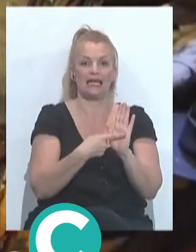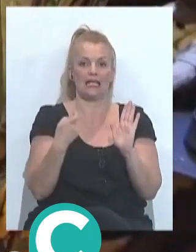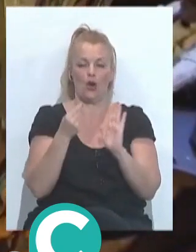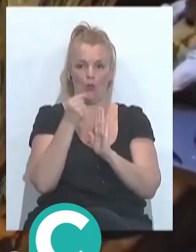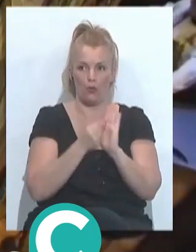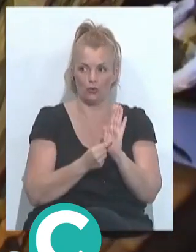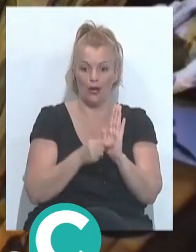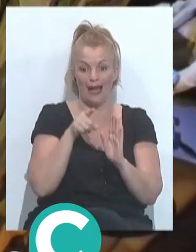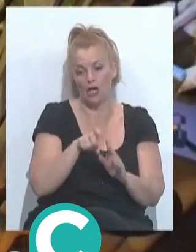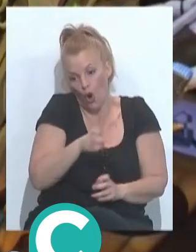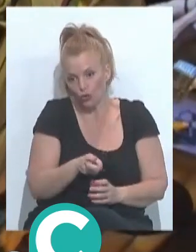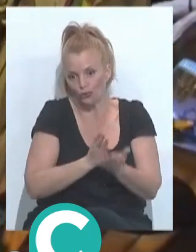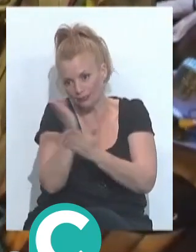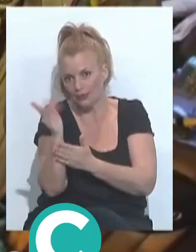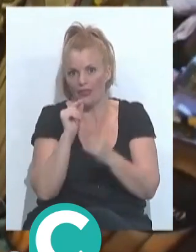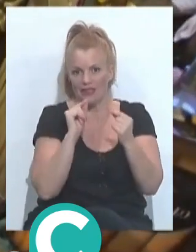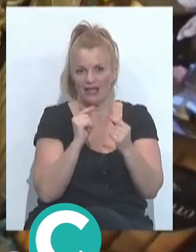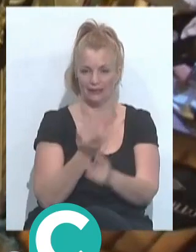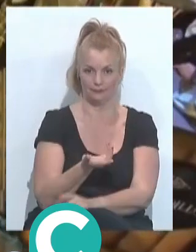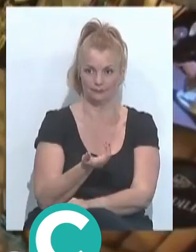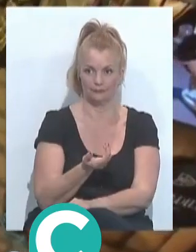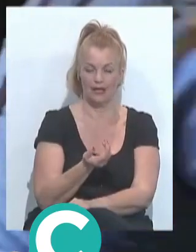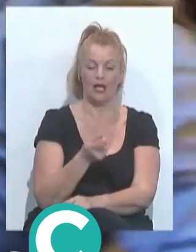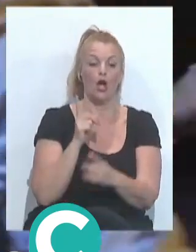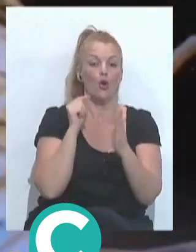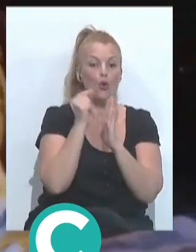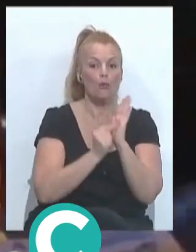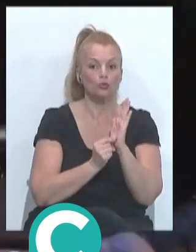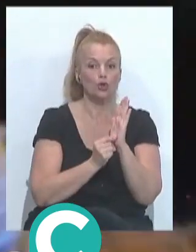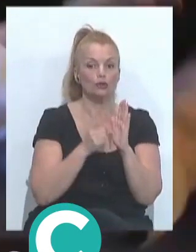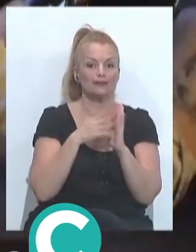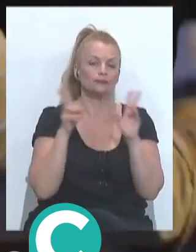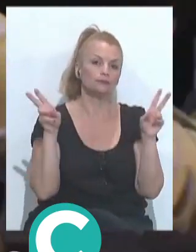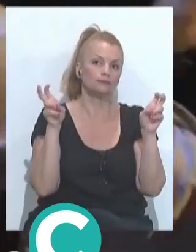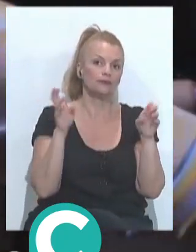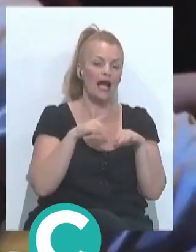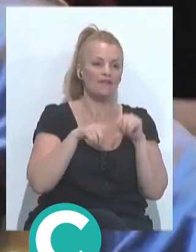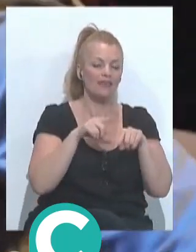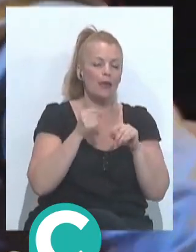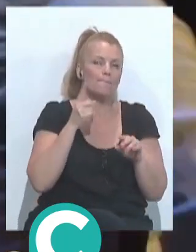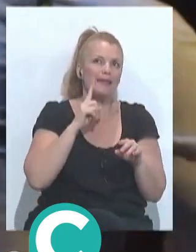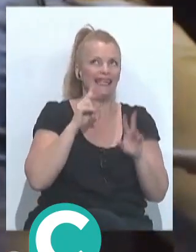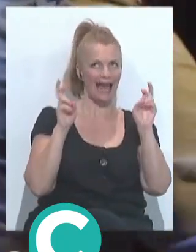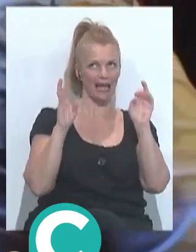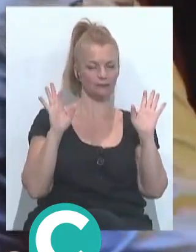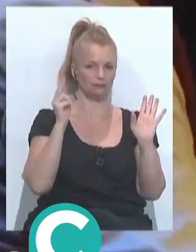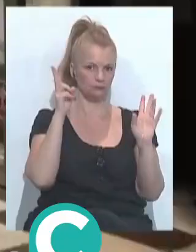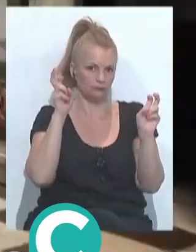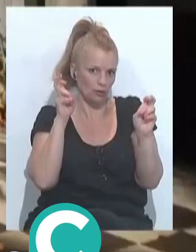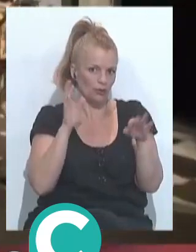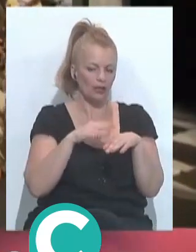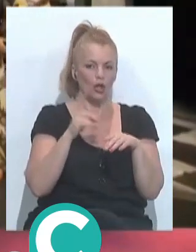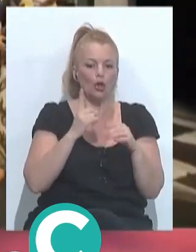también es ahora el otro debate, si hay que quitar los puntos o no, yo creo que los puntos, es verdad que muchas veces, entre comillas, son mentiras en el sentido de que, bueno, de que